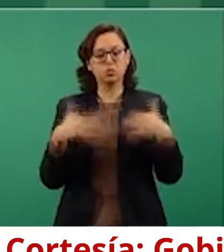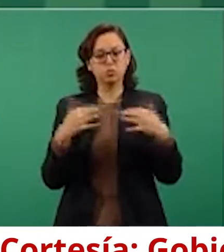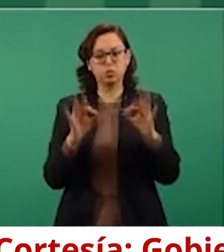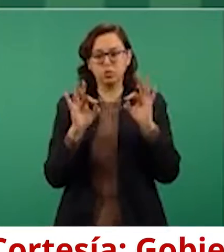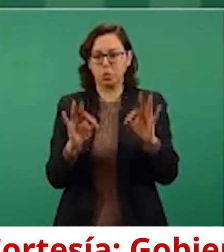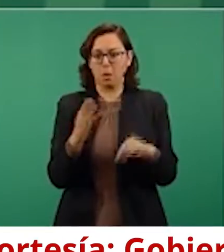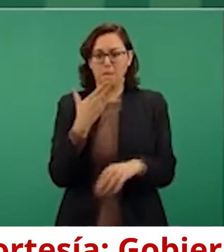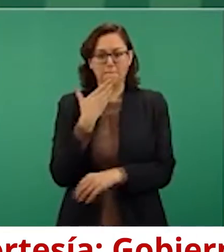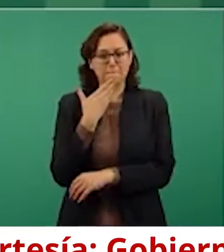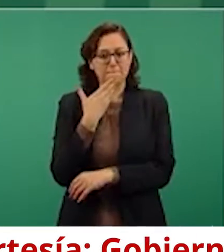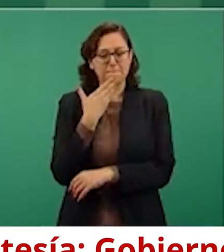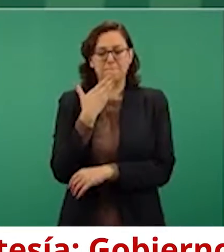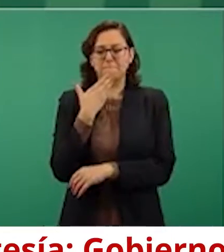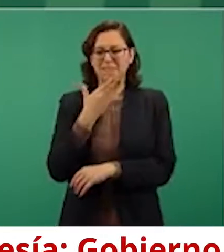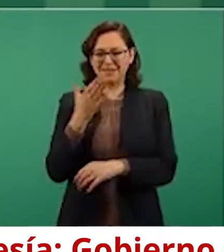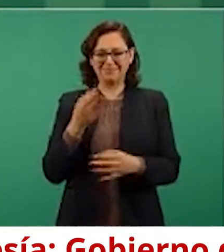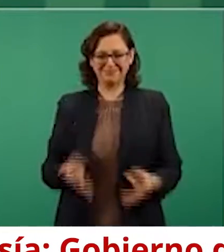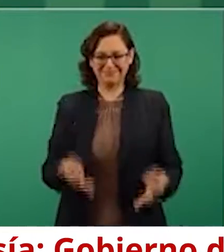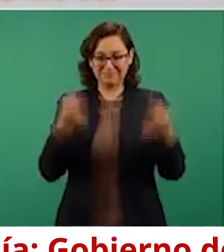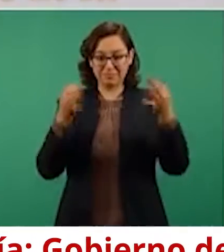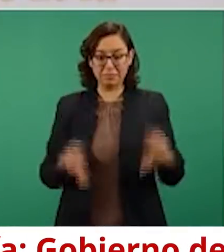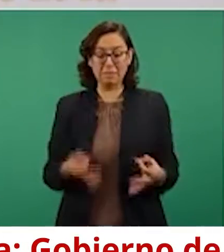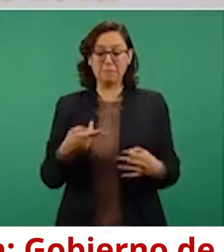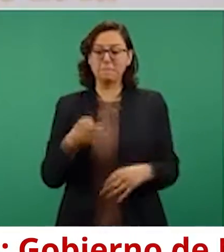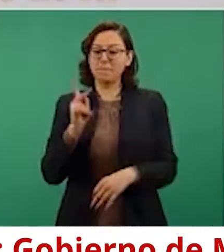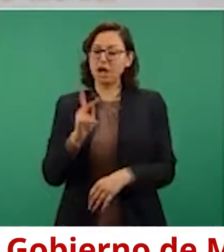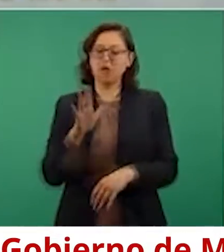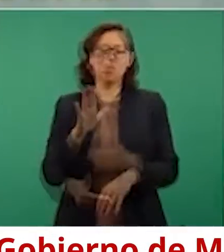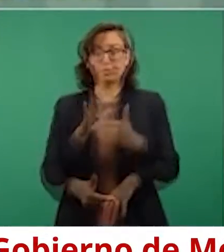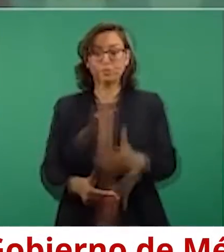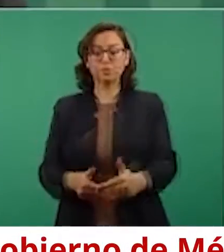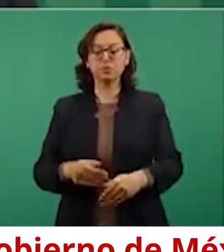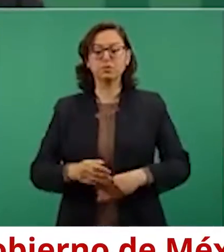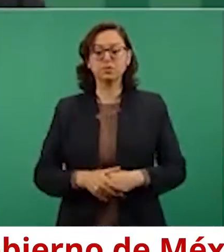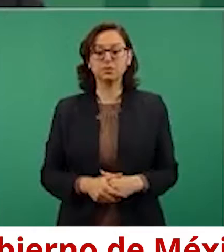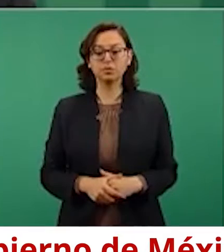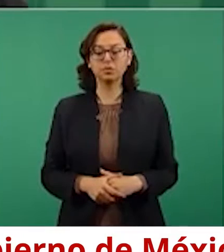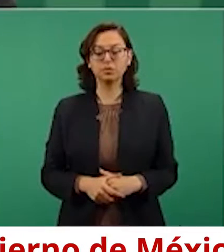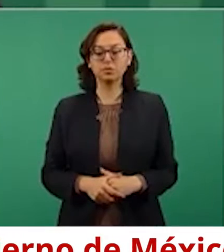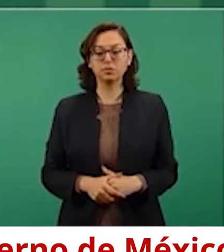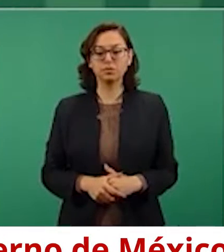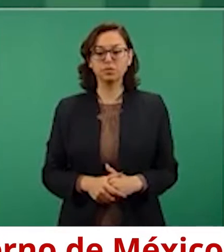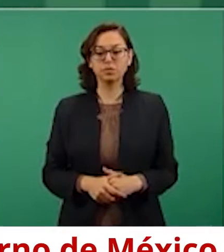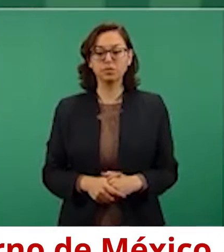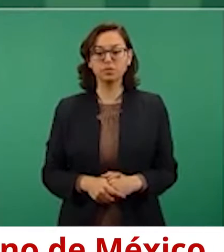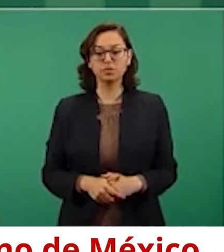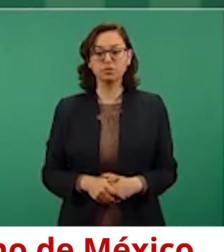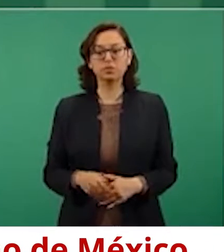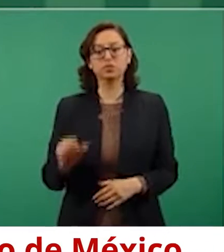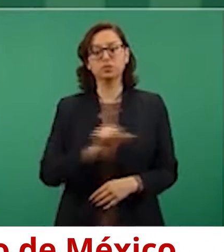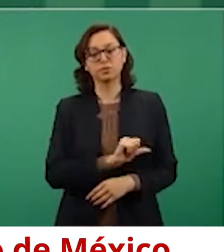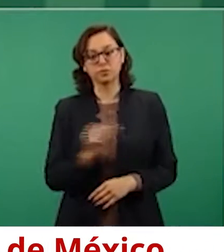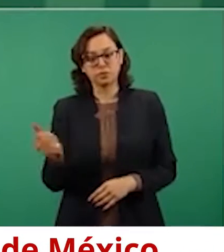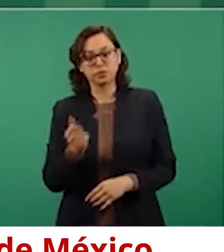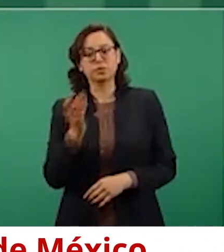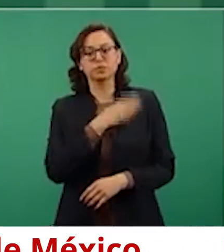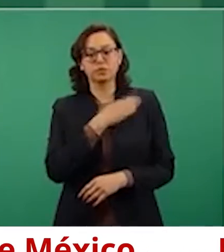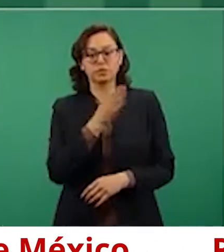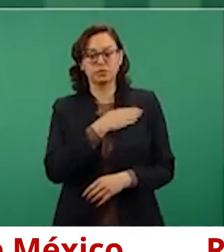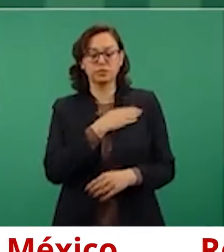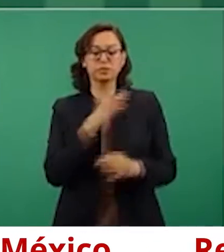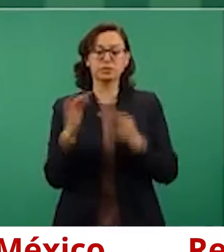especial en la Ciudad de México, por el apoyo. Otra noticia buena